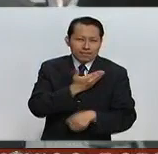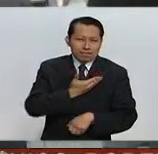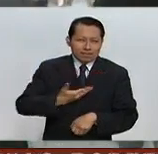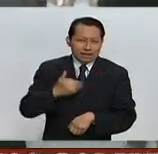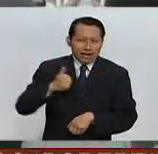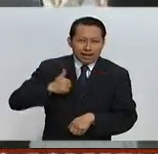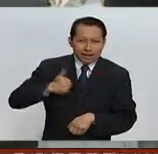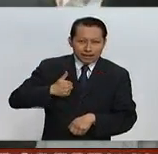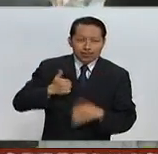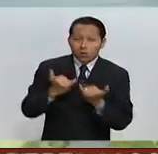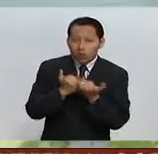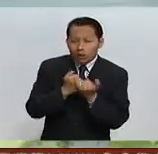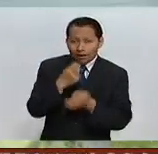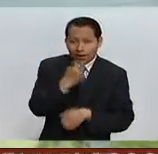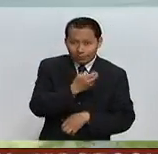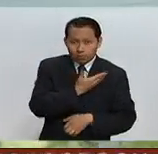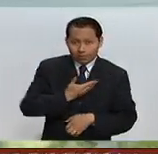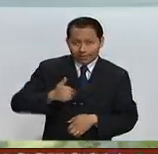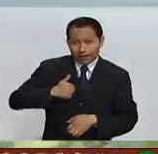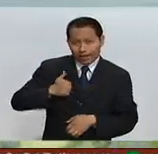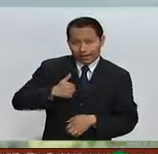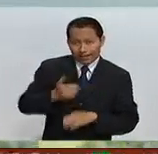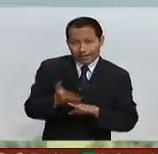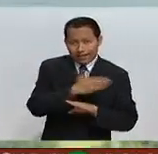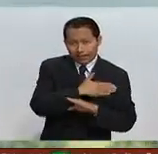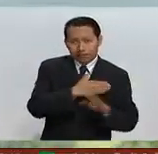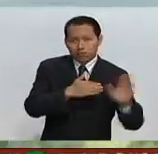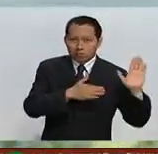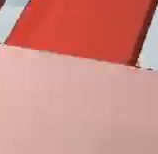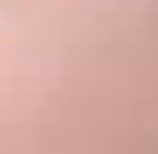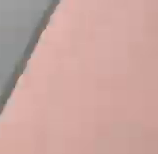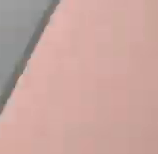además hay que recordar que el ministro canadiense lo prometió en campaña.